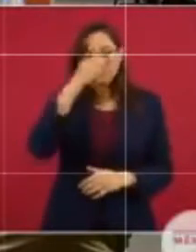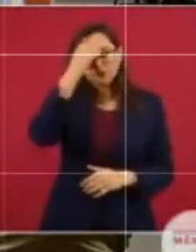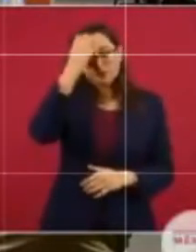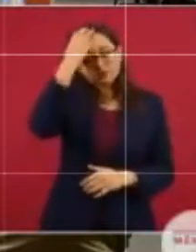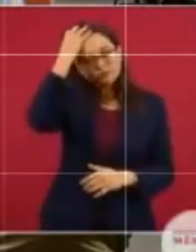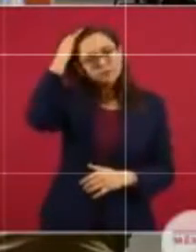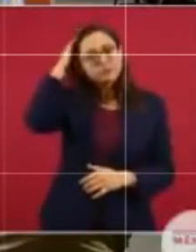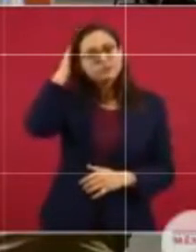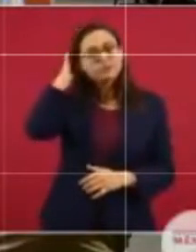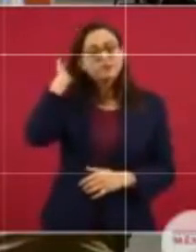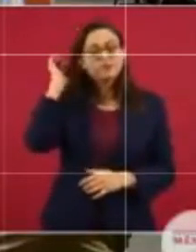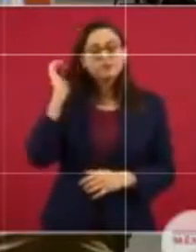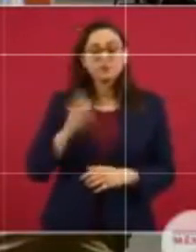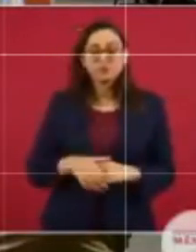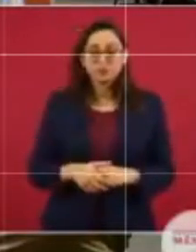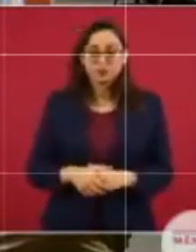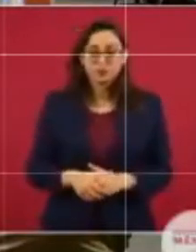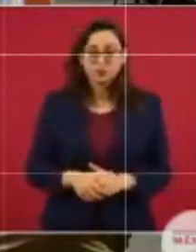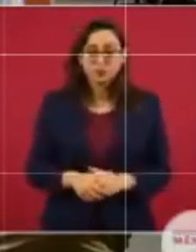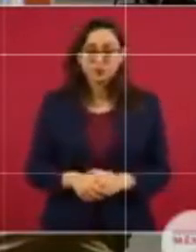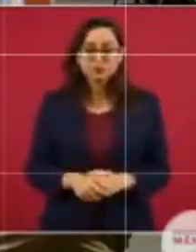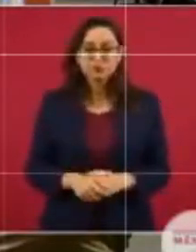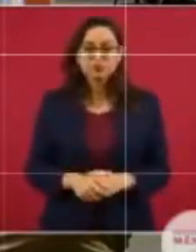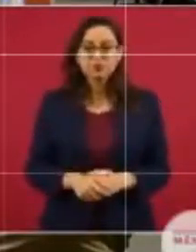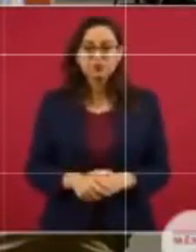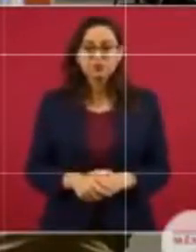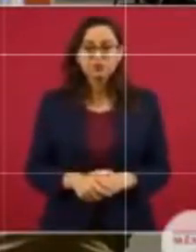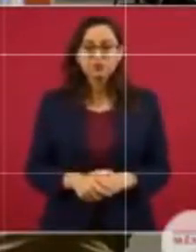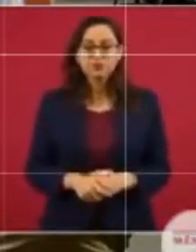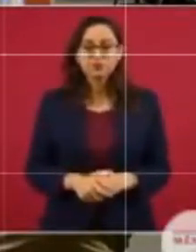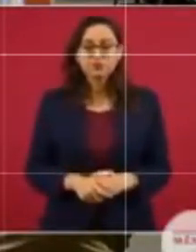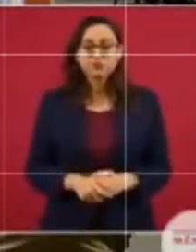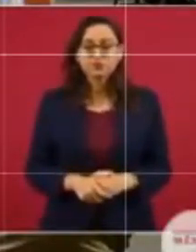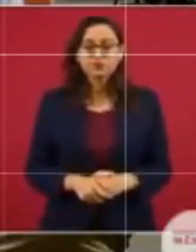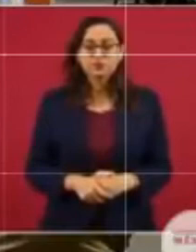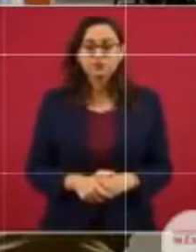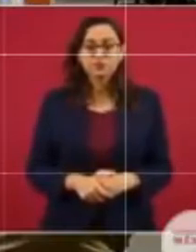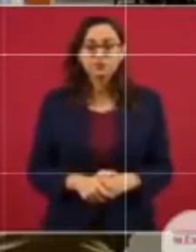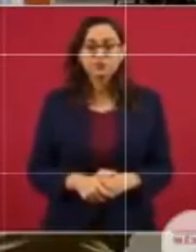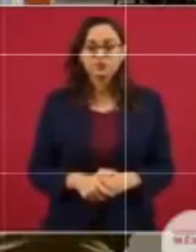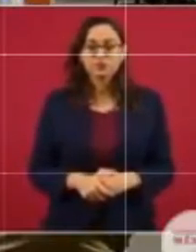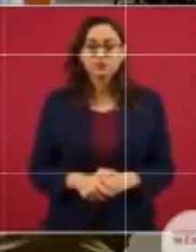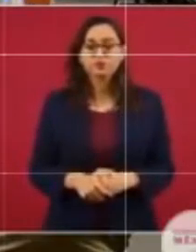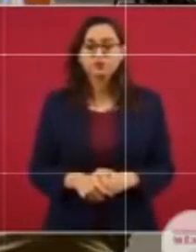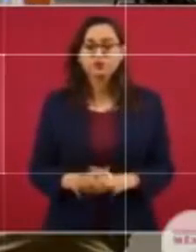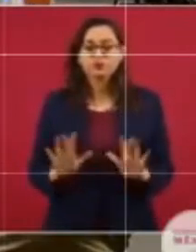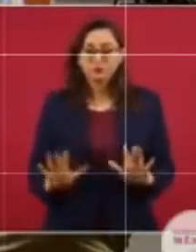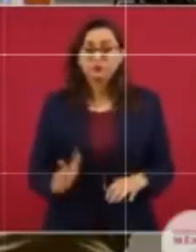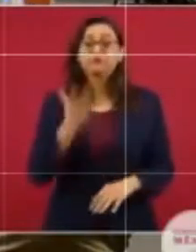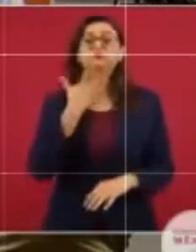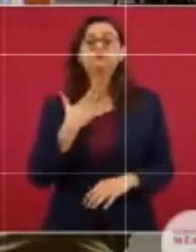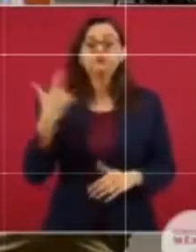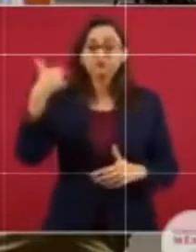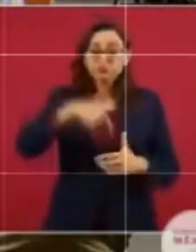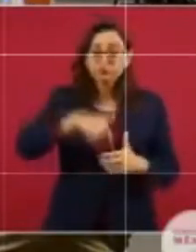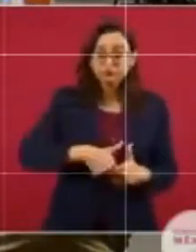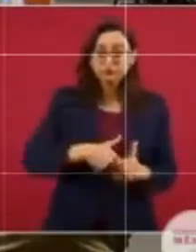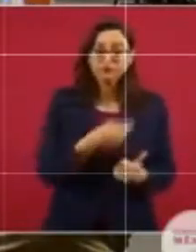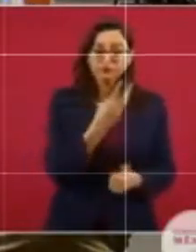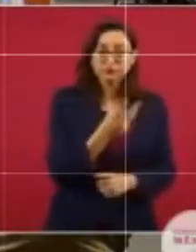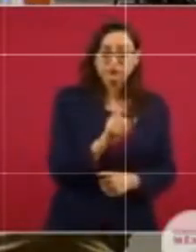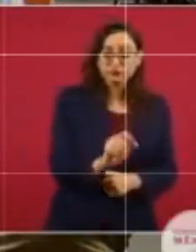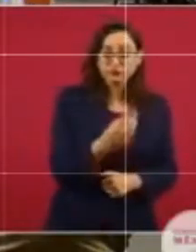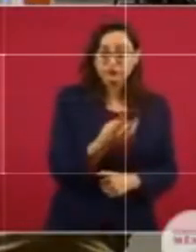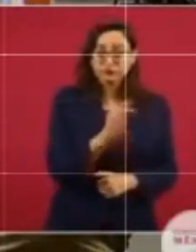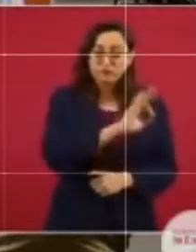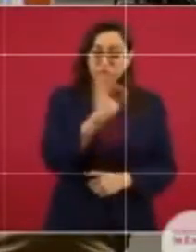No, a pesar de este aumento en combustibles que tiene que ver con